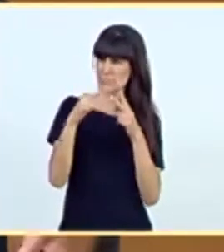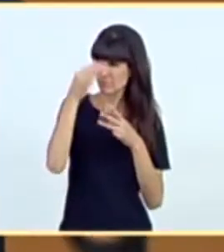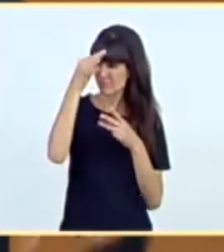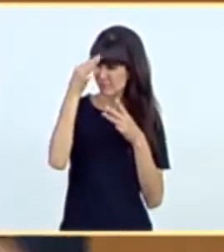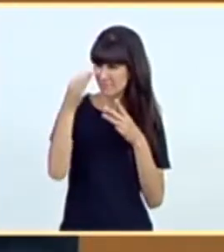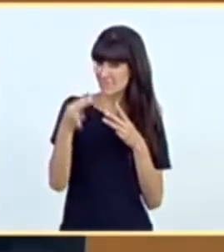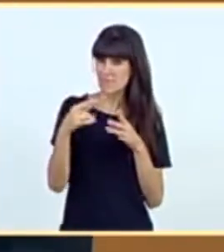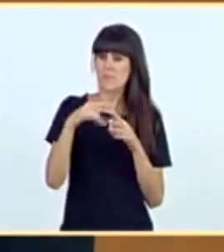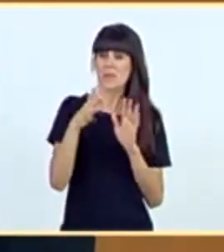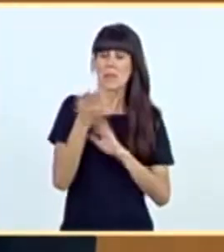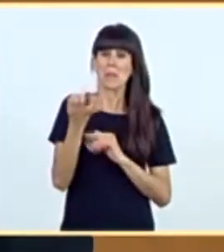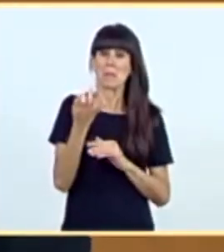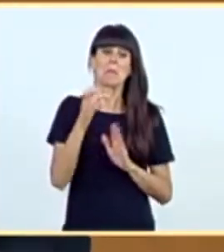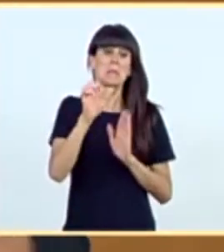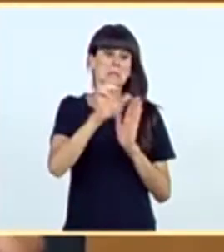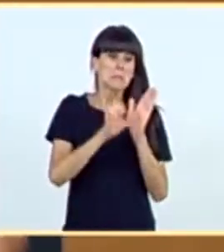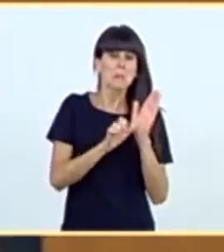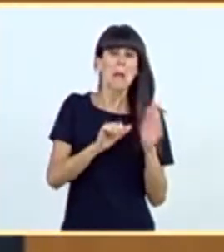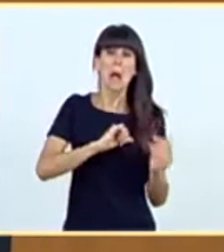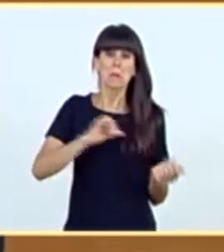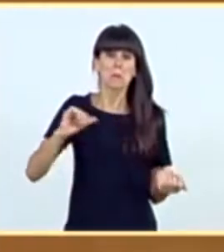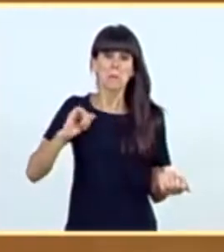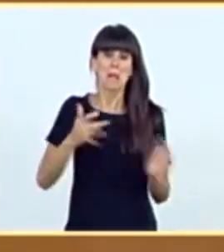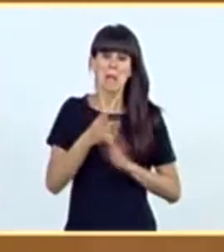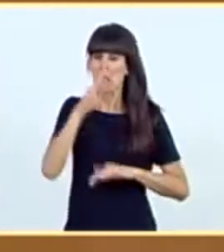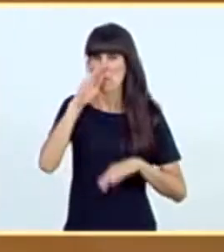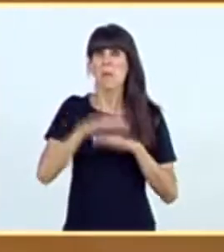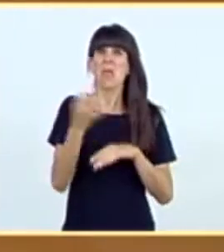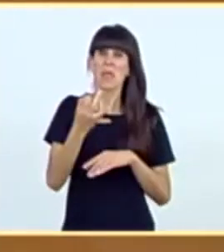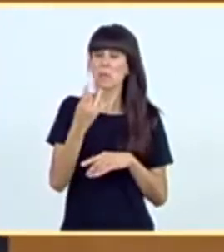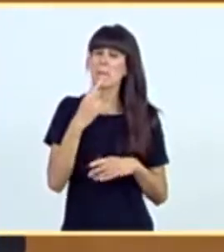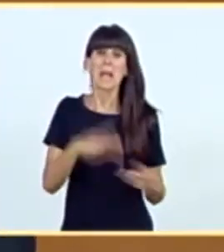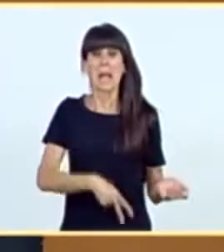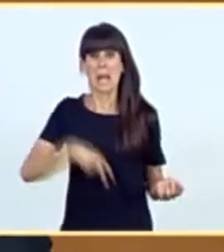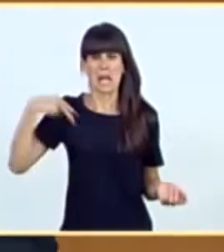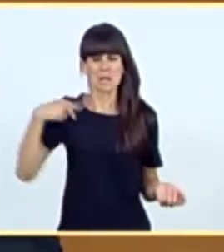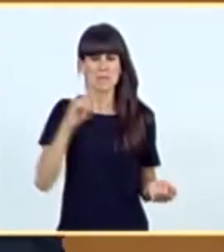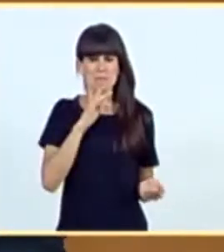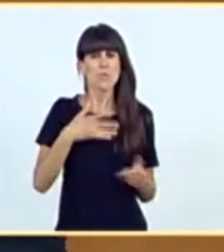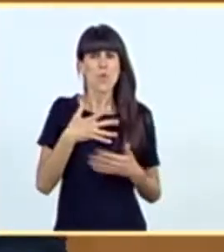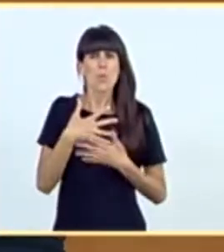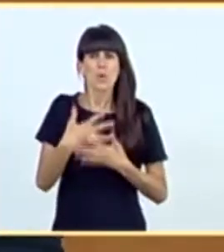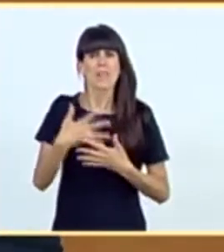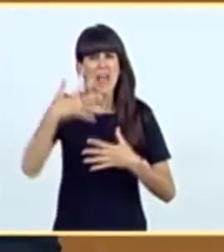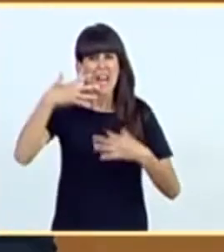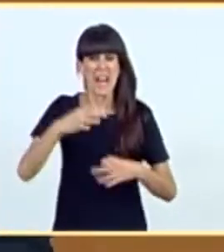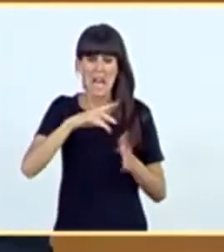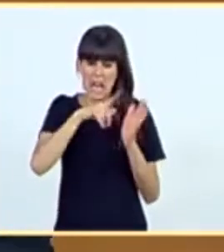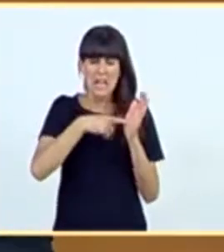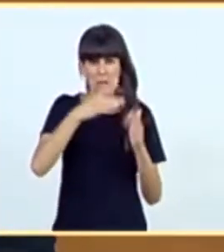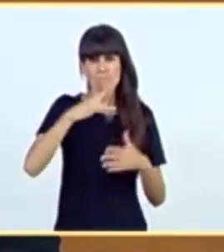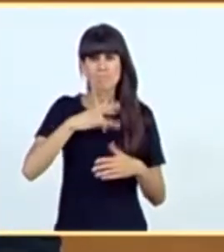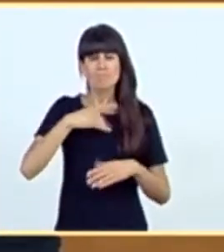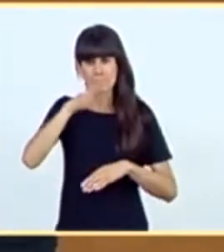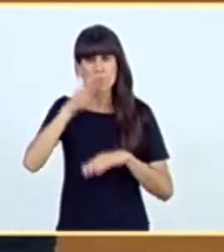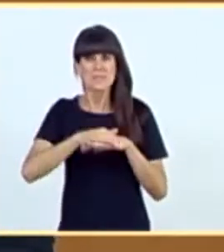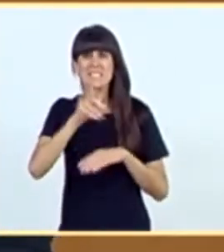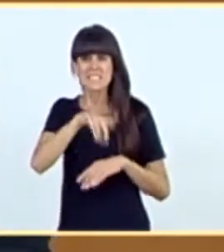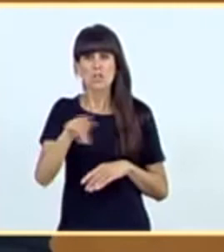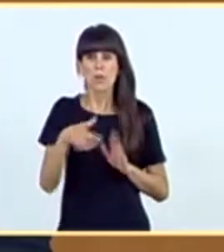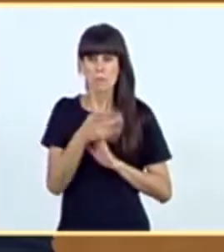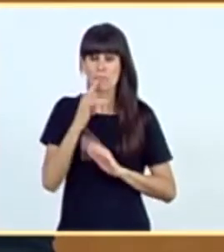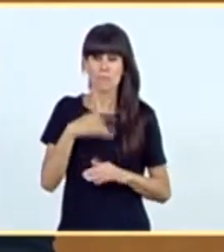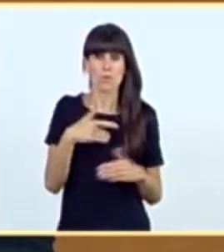decir que hay que cumplir el estatuto de autonomía igual queda muy general. ¿Cuál es la voluntad real de cumplir con la ley? ¿Se transferirán todas las competencias